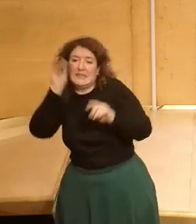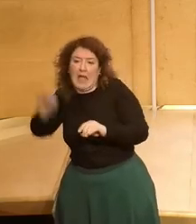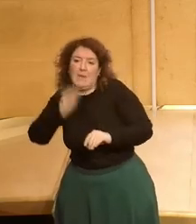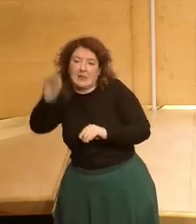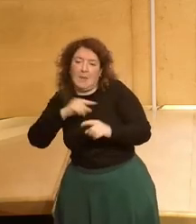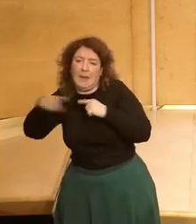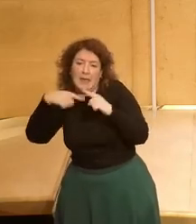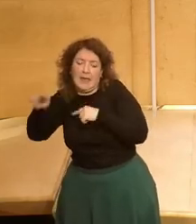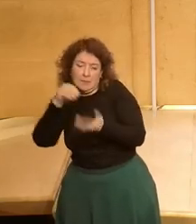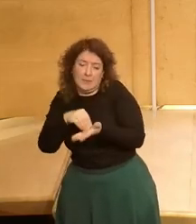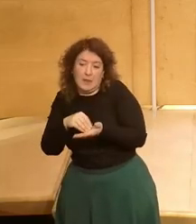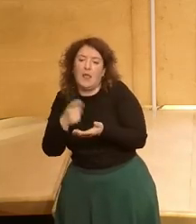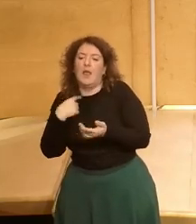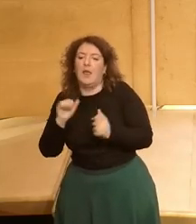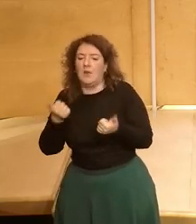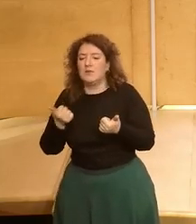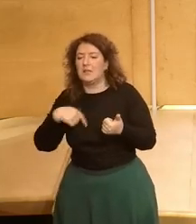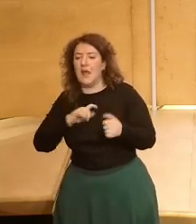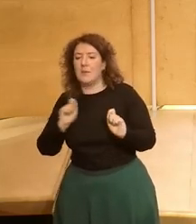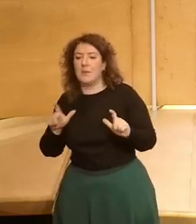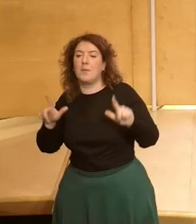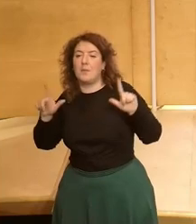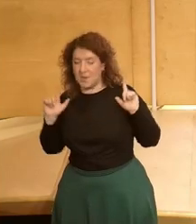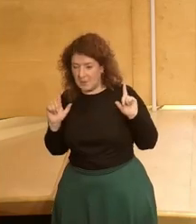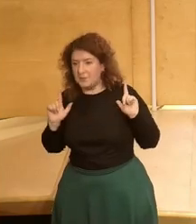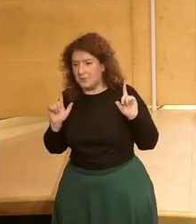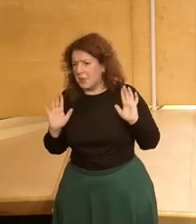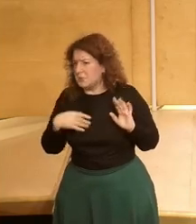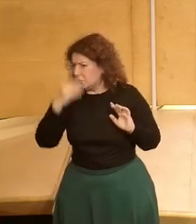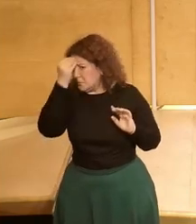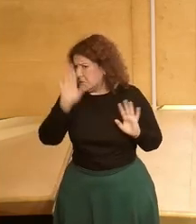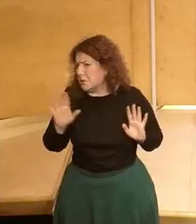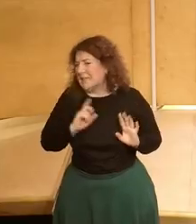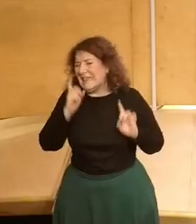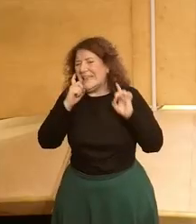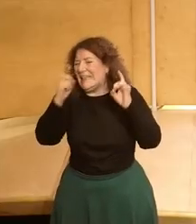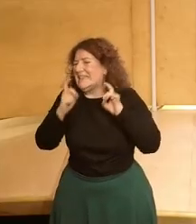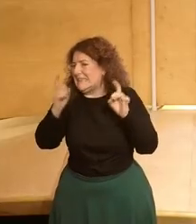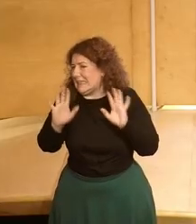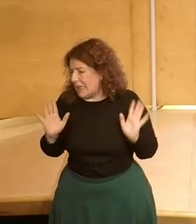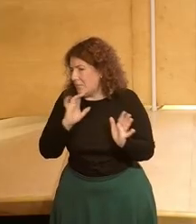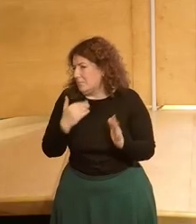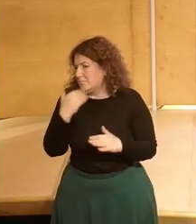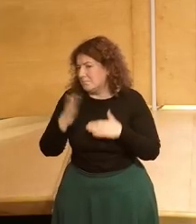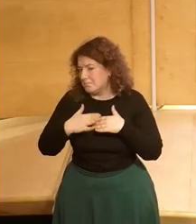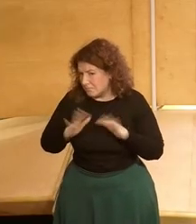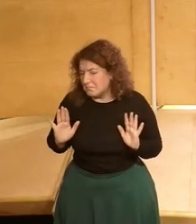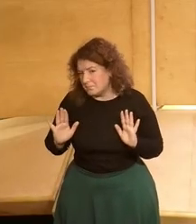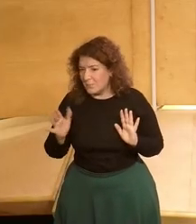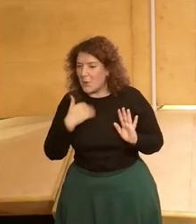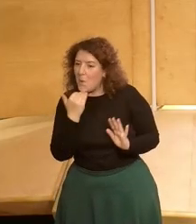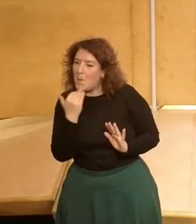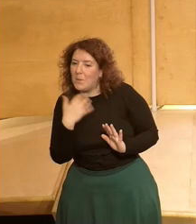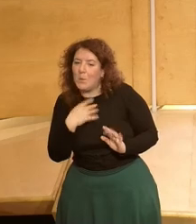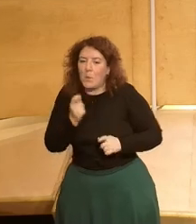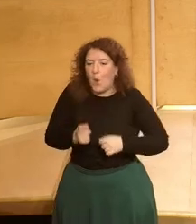veces y luego con el tiempo vas cogiendo protagonismo pero yo creo que es un buen ejercicio al menos intentarlo y decir bueno pues ahí está como mi granito